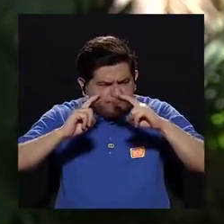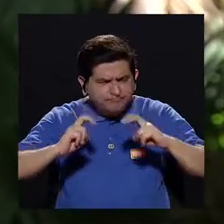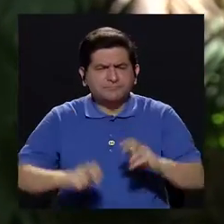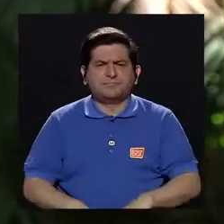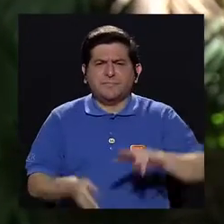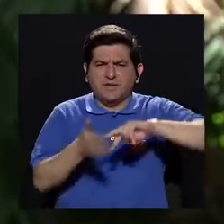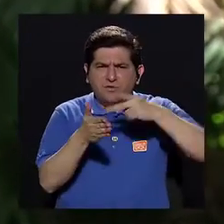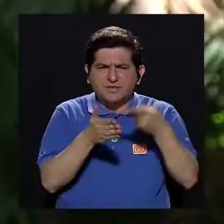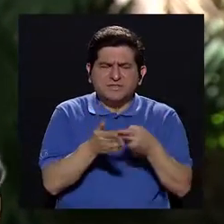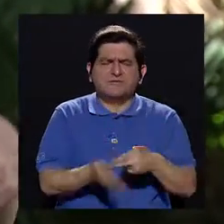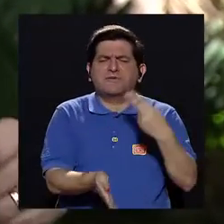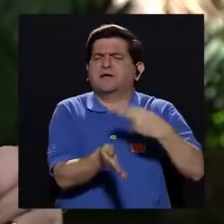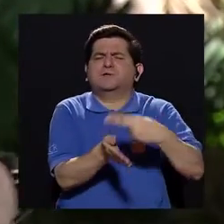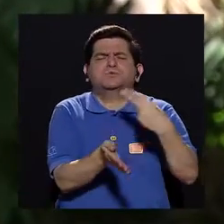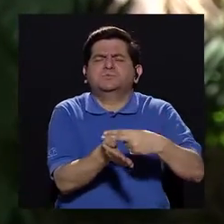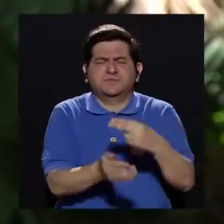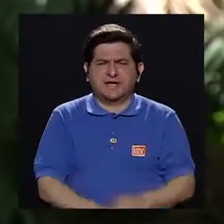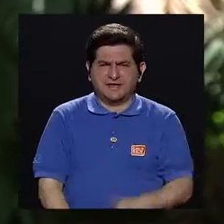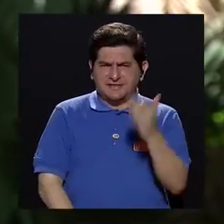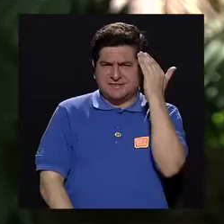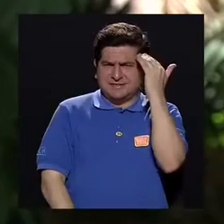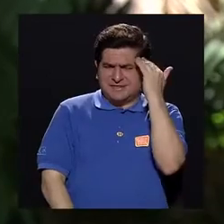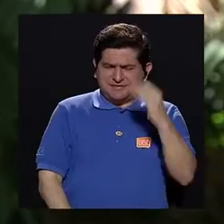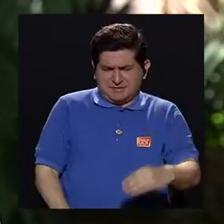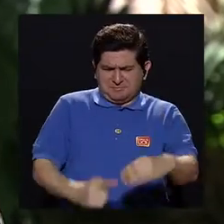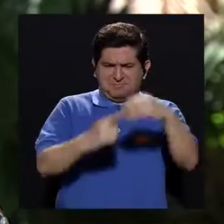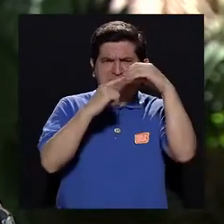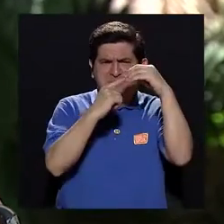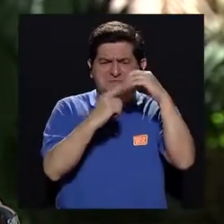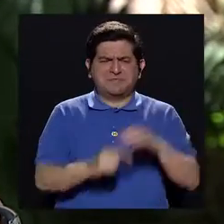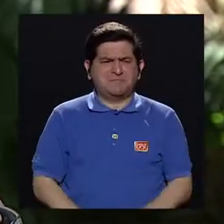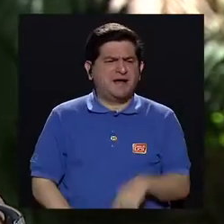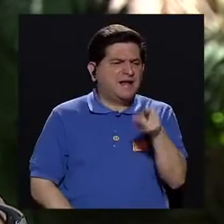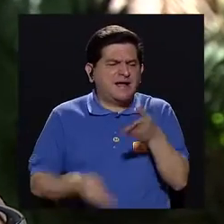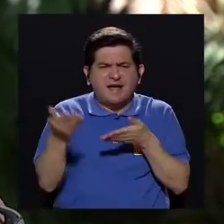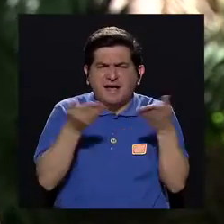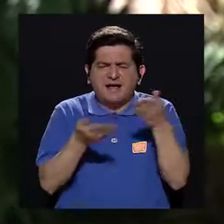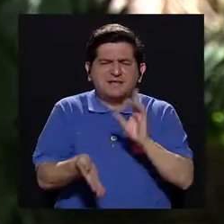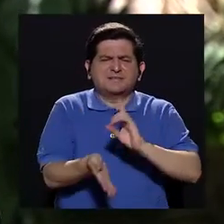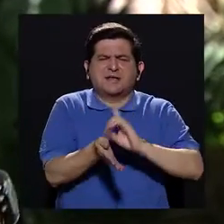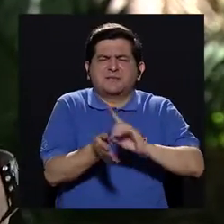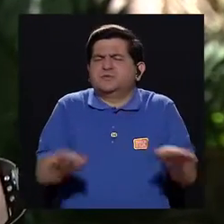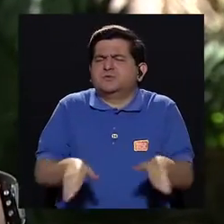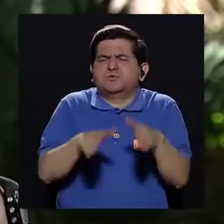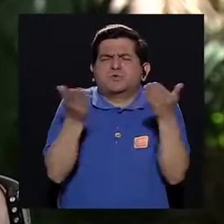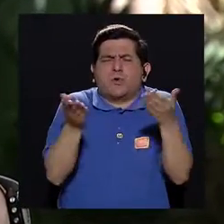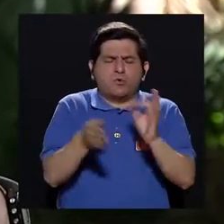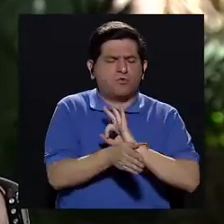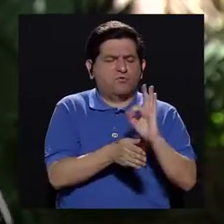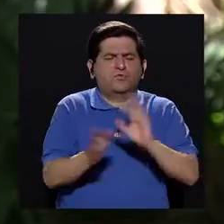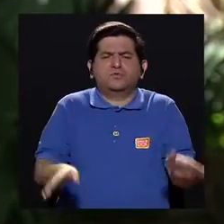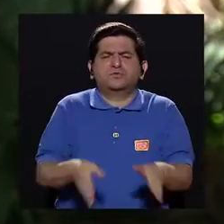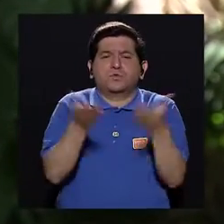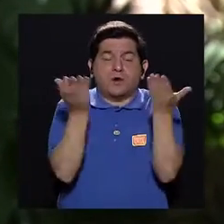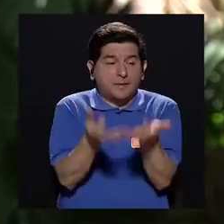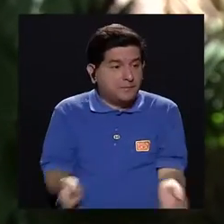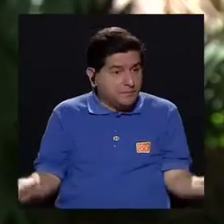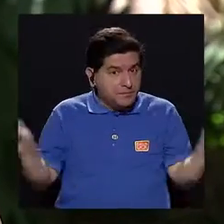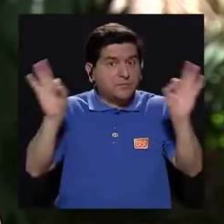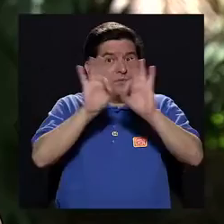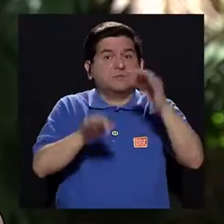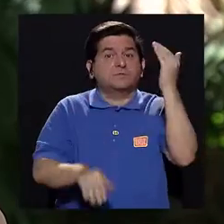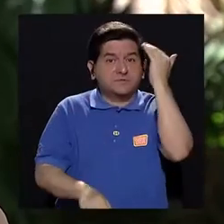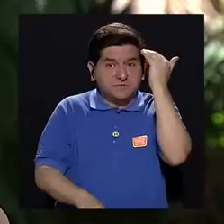poquito a lo que es un hospital, conocer principalmente cómo son los servicios médicos, cómo funcionan, porque esto es